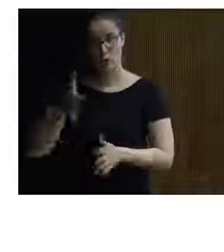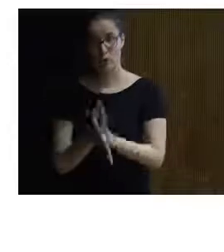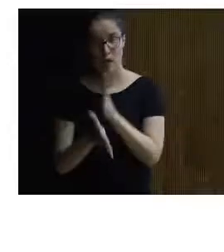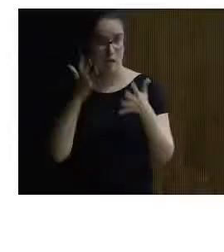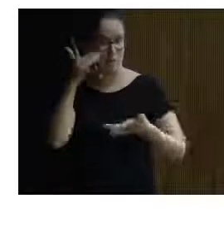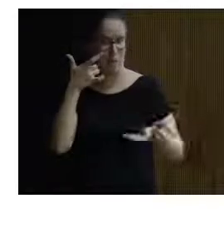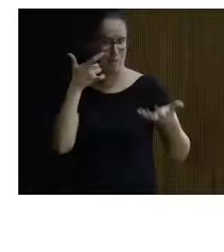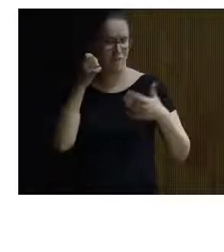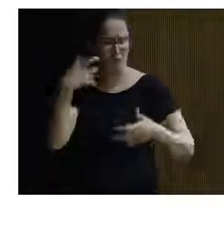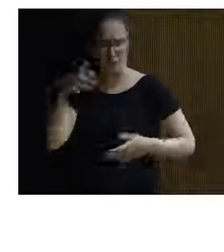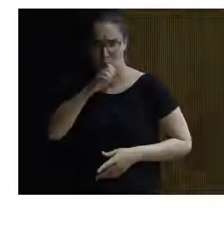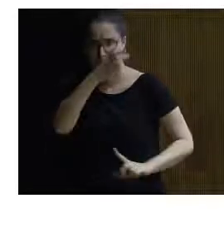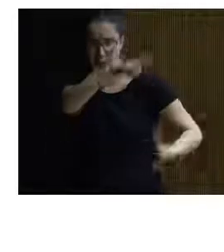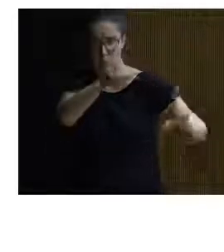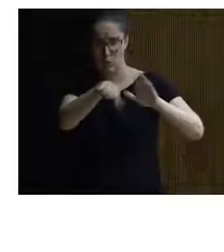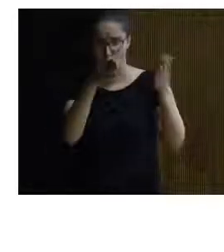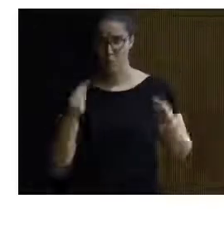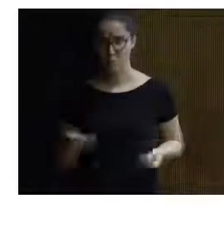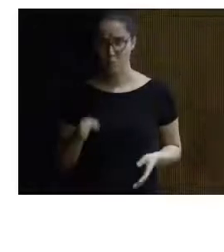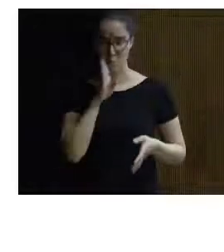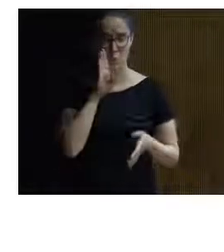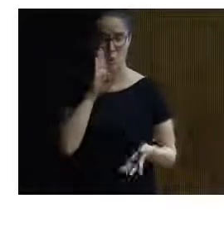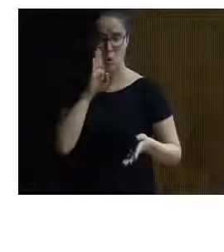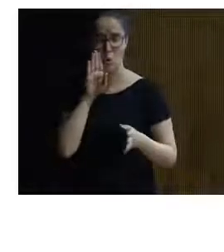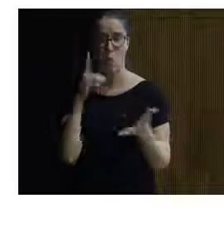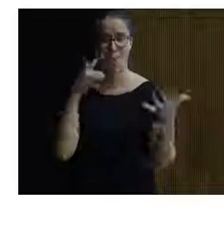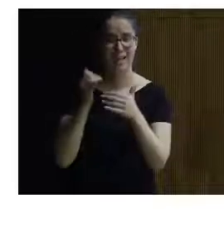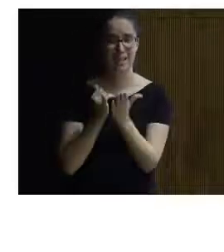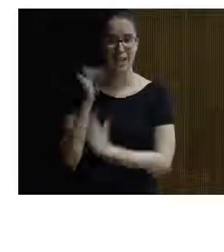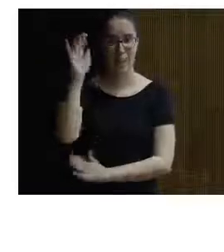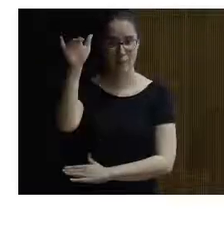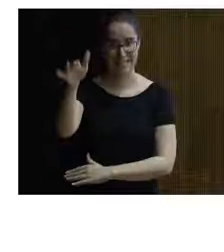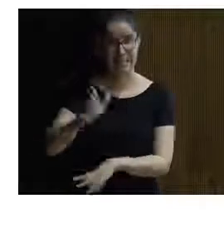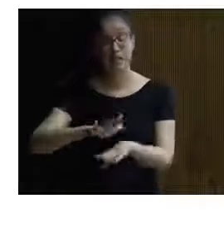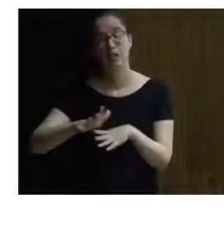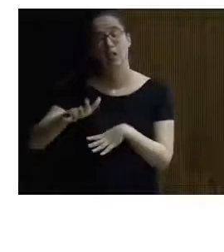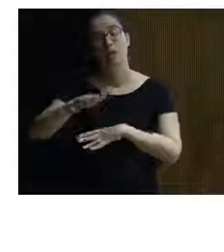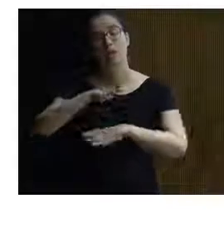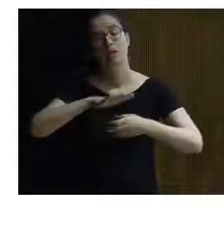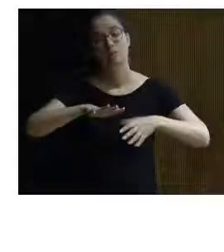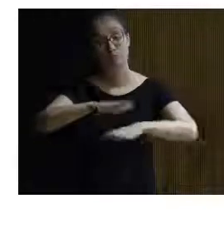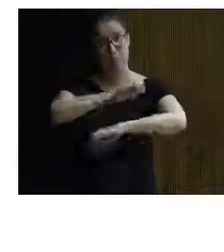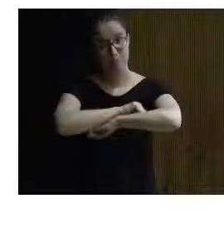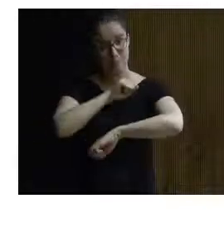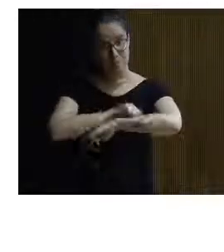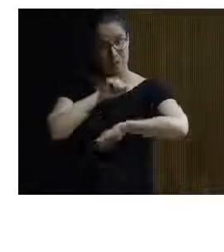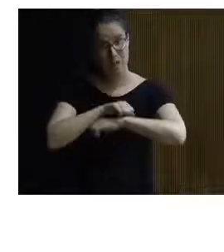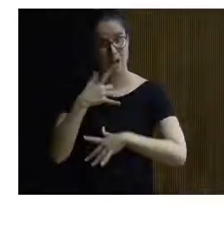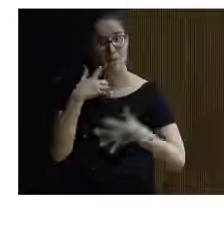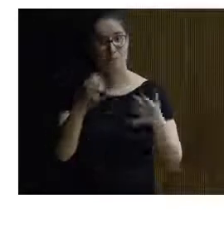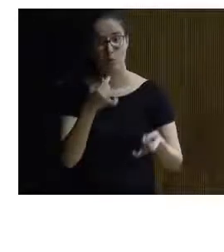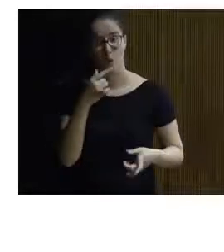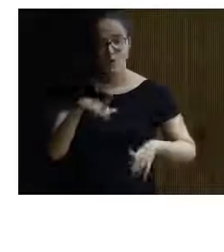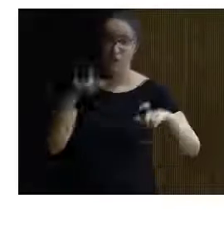más representados en este tipo de cuevas con arte rupestre el área de recepción como vemos en la fotografía